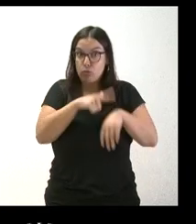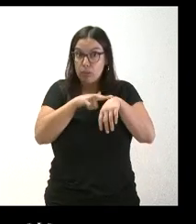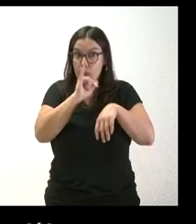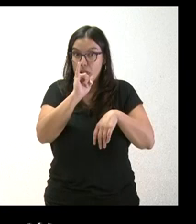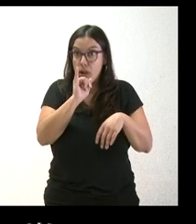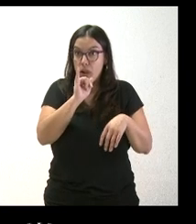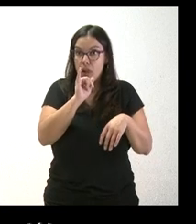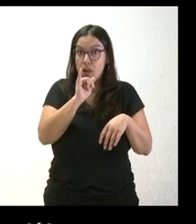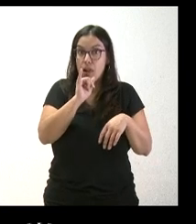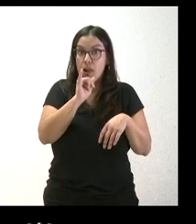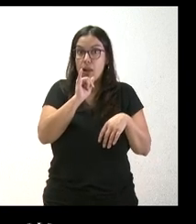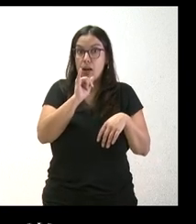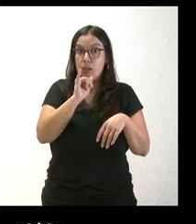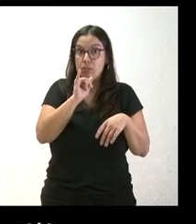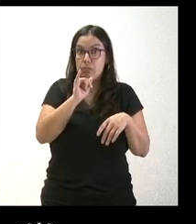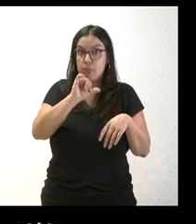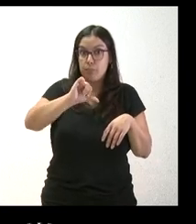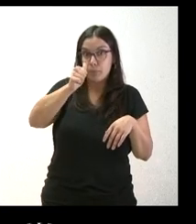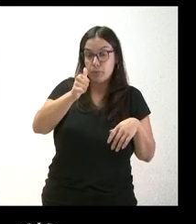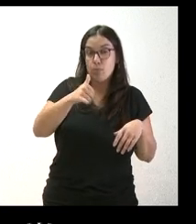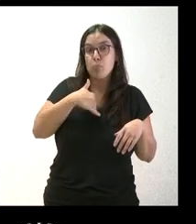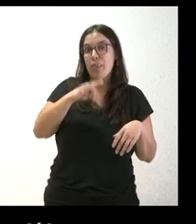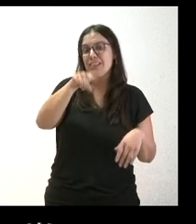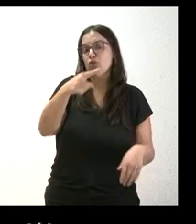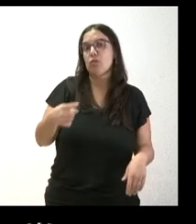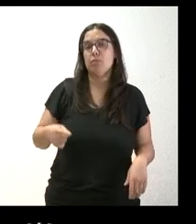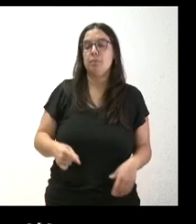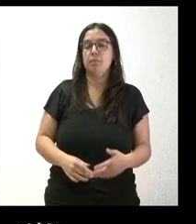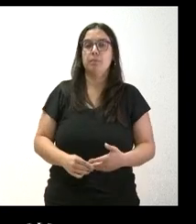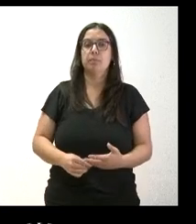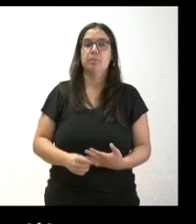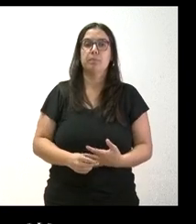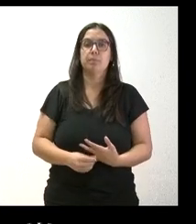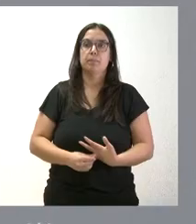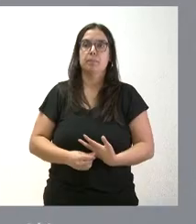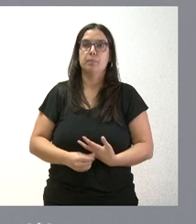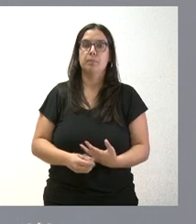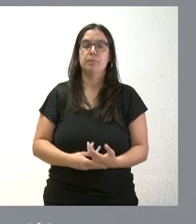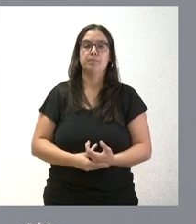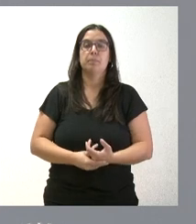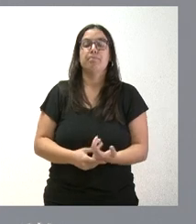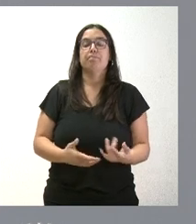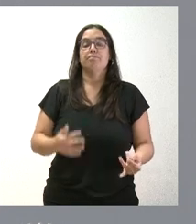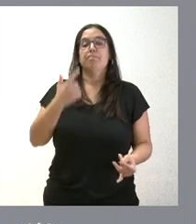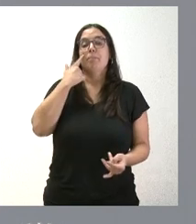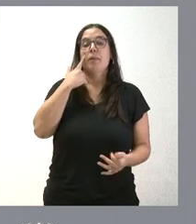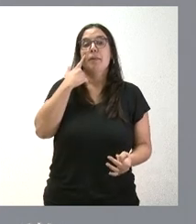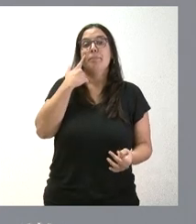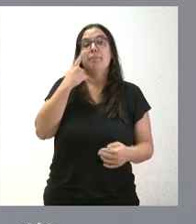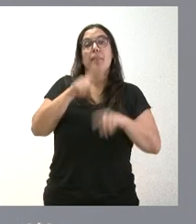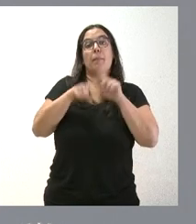aprobados antes del 1 de enero para su puesto en funcionamiento. Gracias. Pues vamos a ver la decisión, claro.